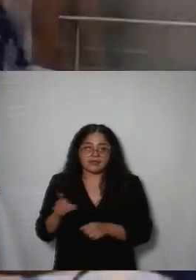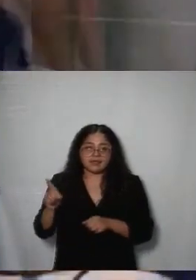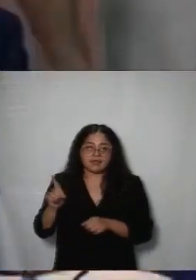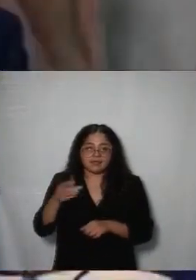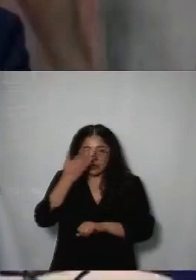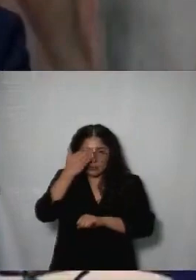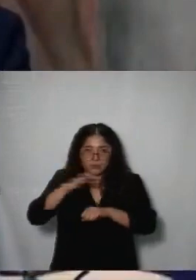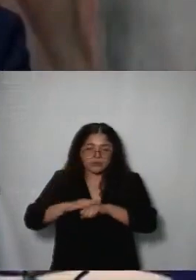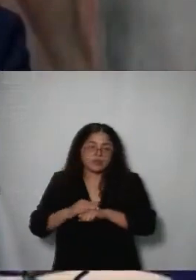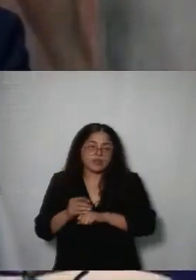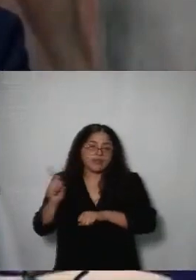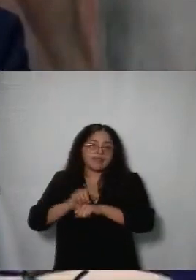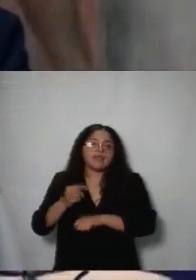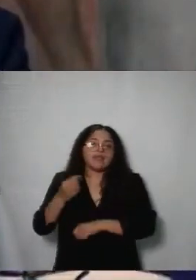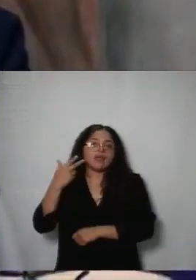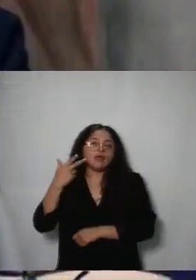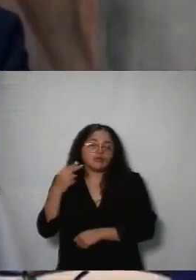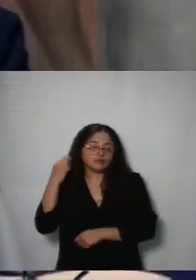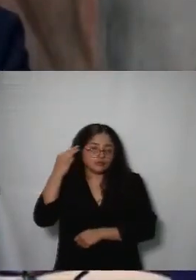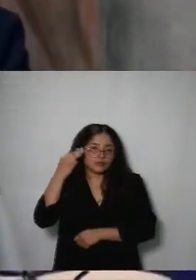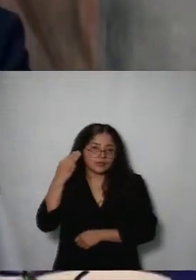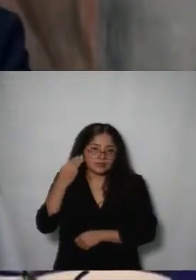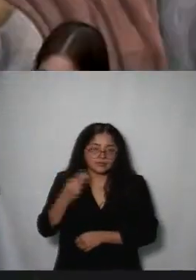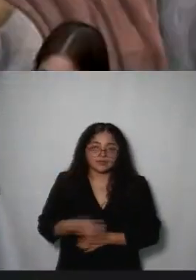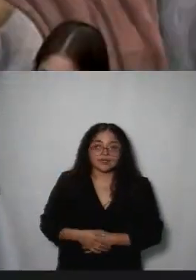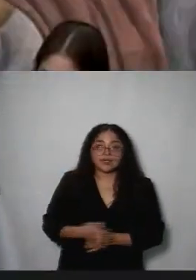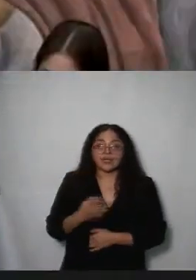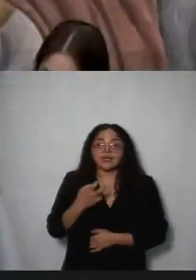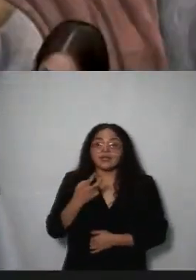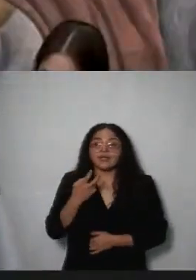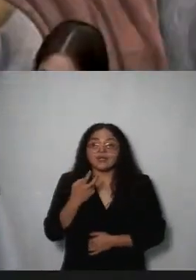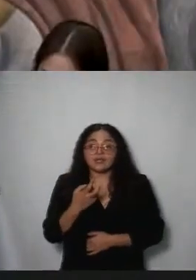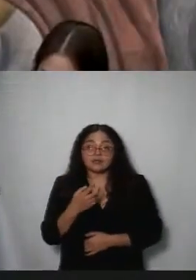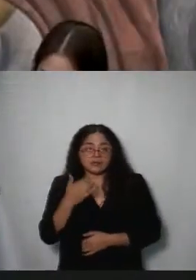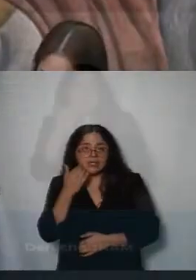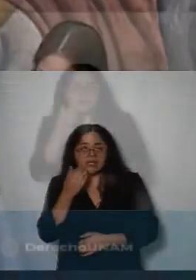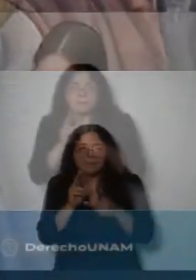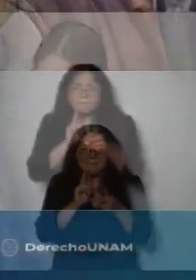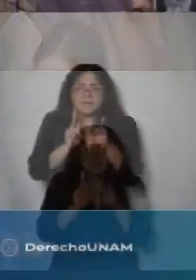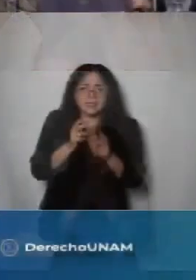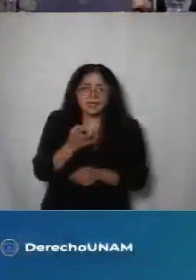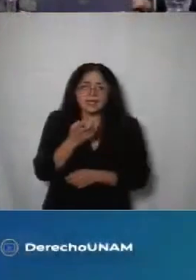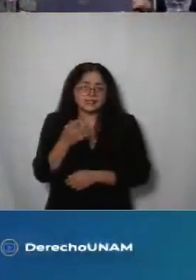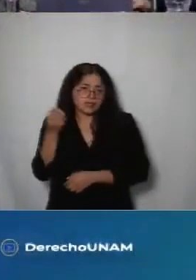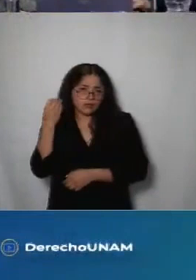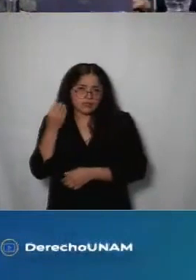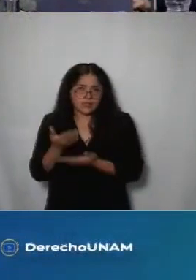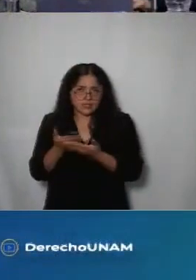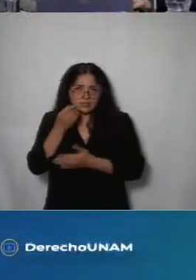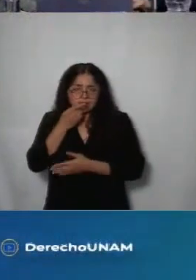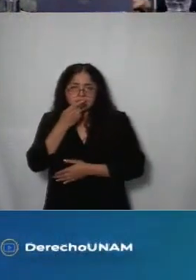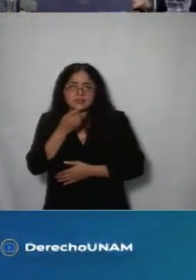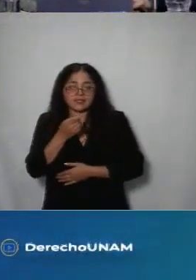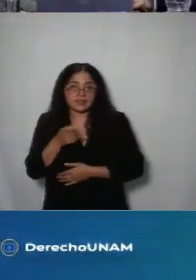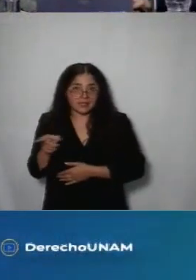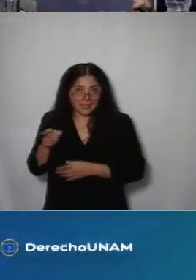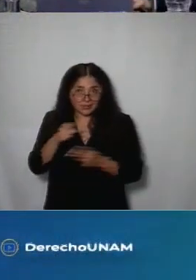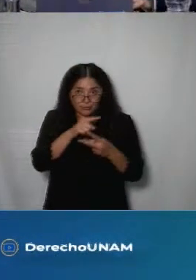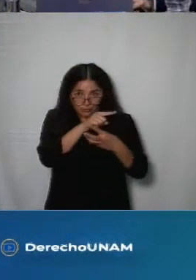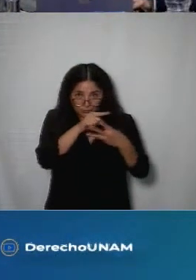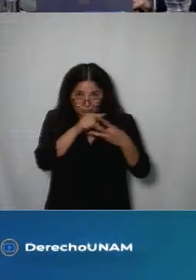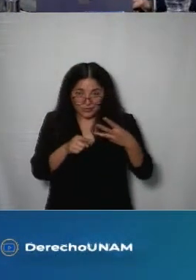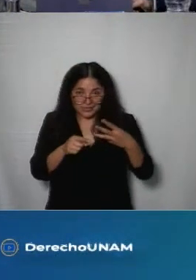día 8 de marzo pues platicar de este evento que ya se mencionó que las comisionadas